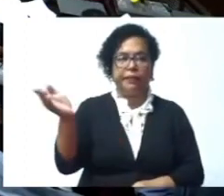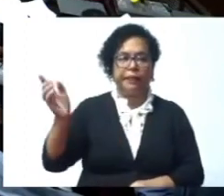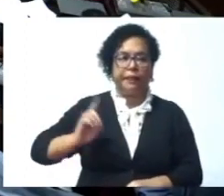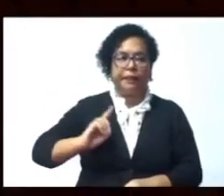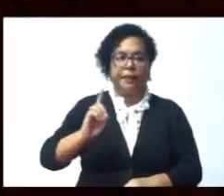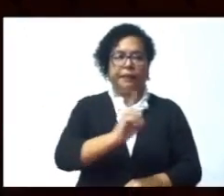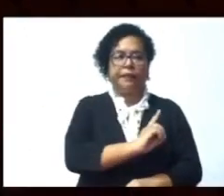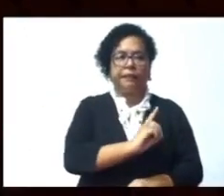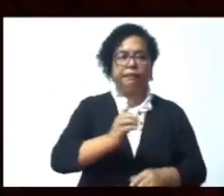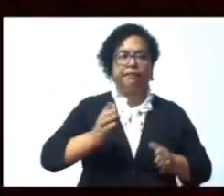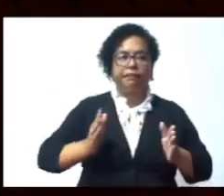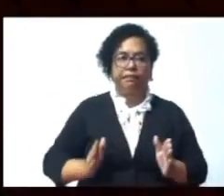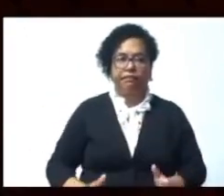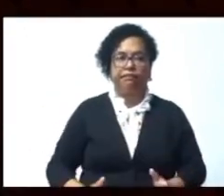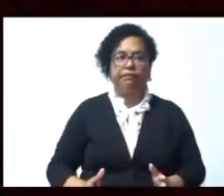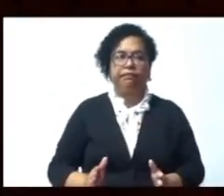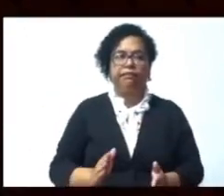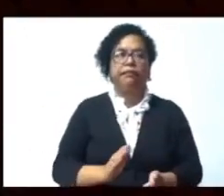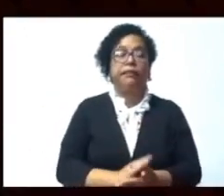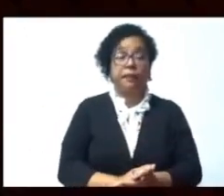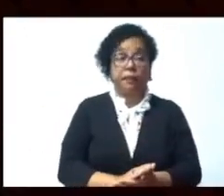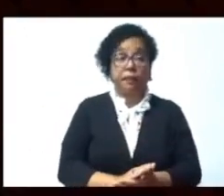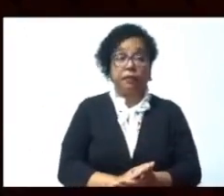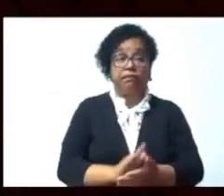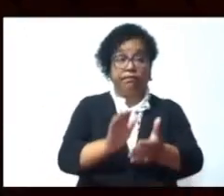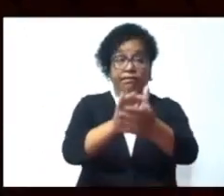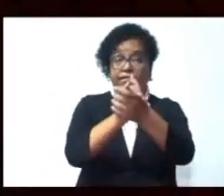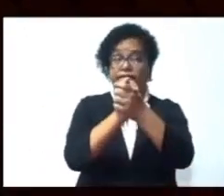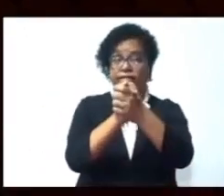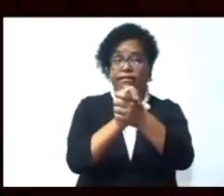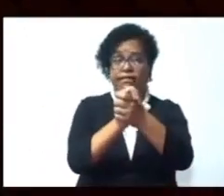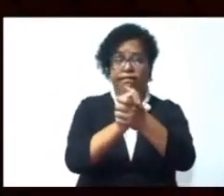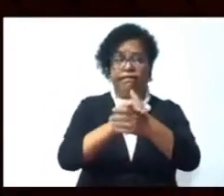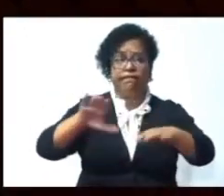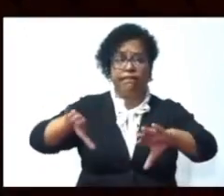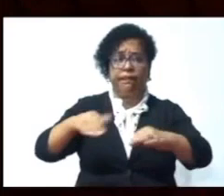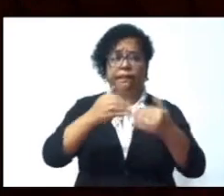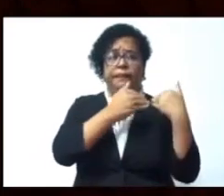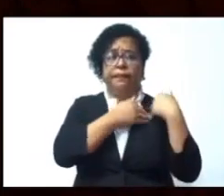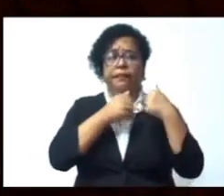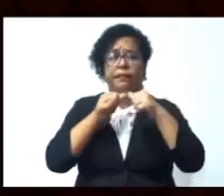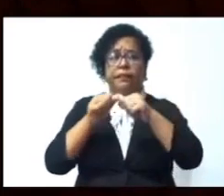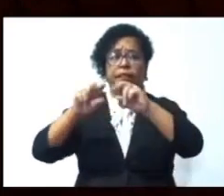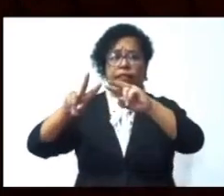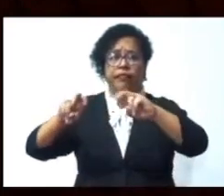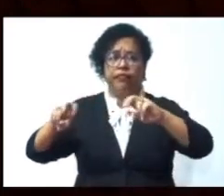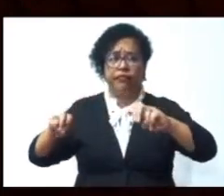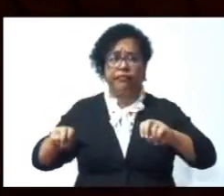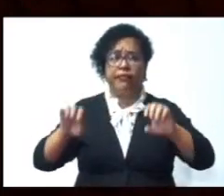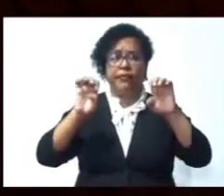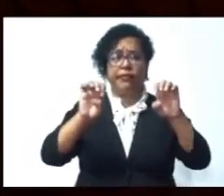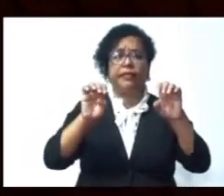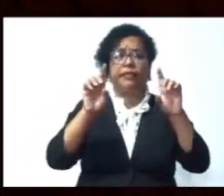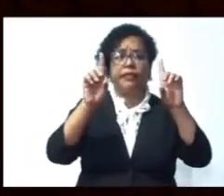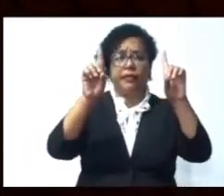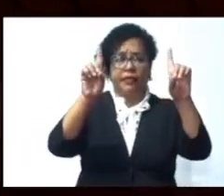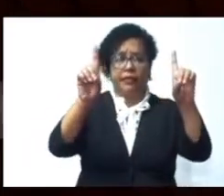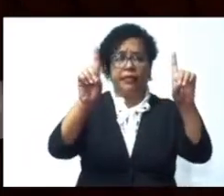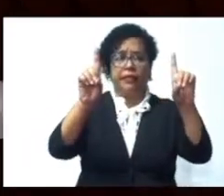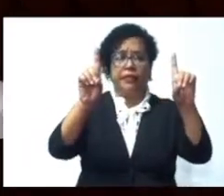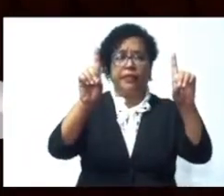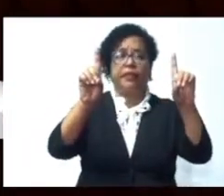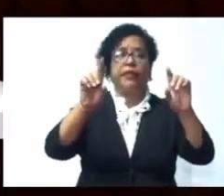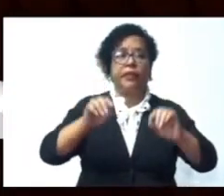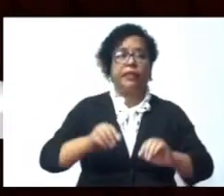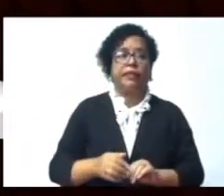Educación por el trabajo realizado, por haber unificado una serie de iniciativas de diferentes colegas.